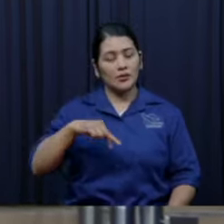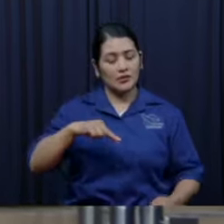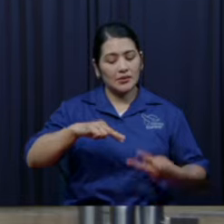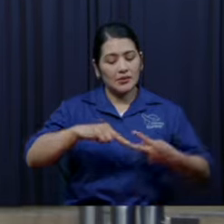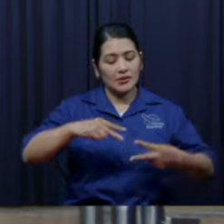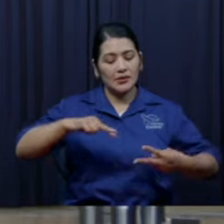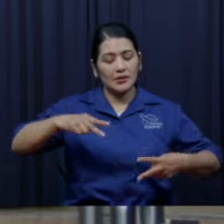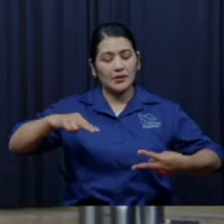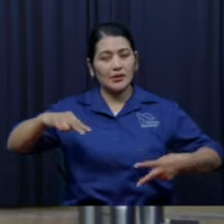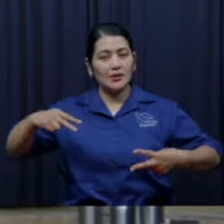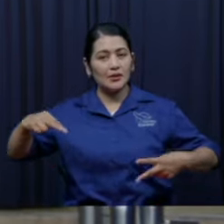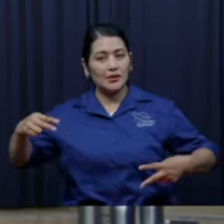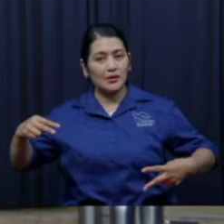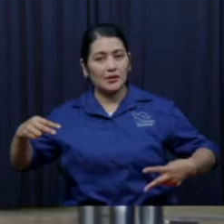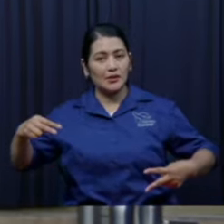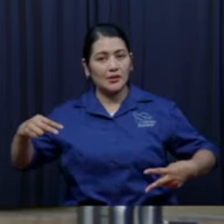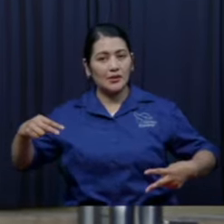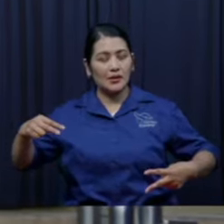Nietzsche